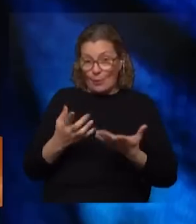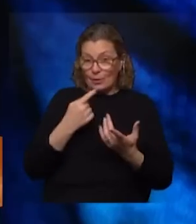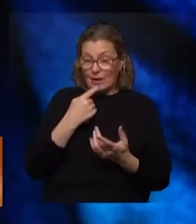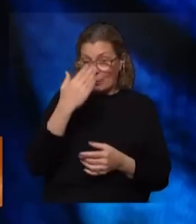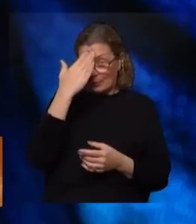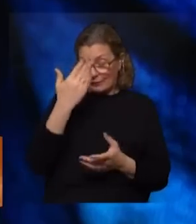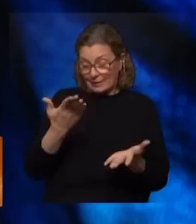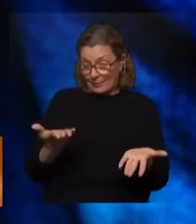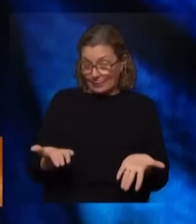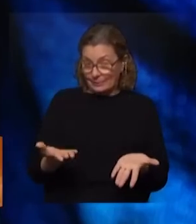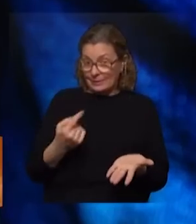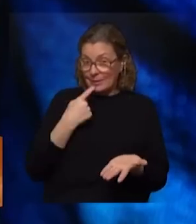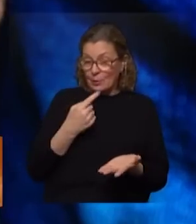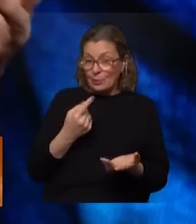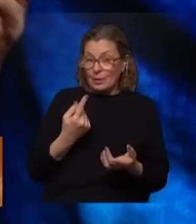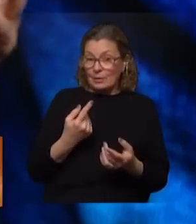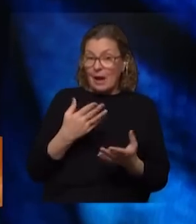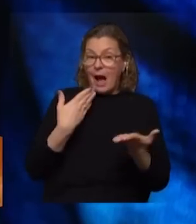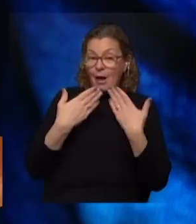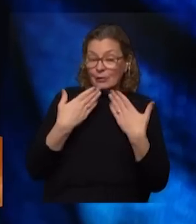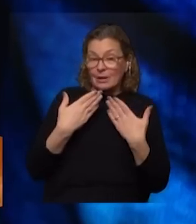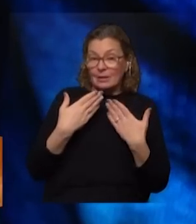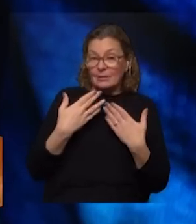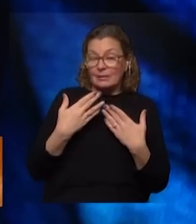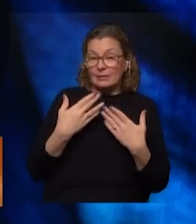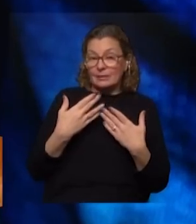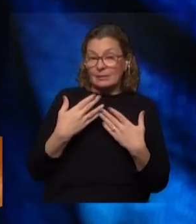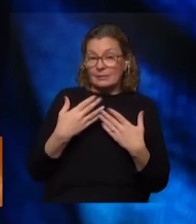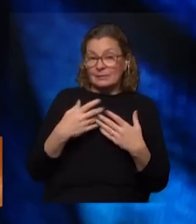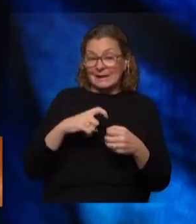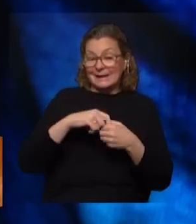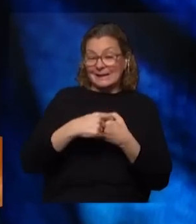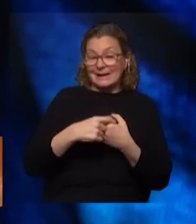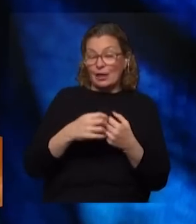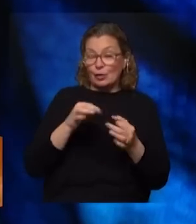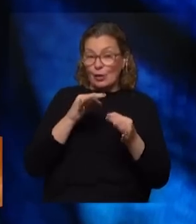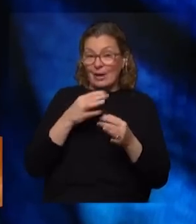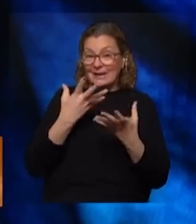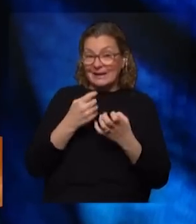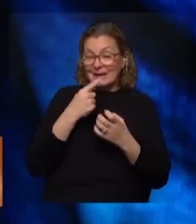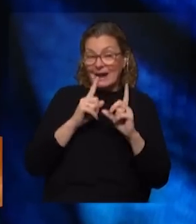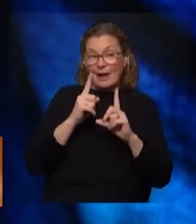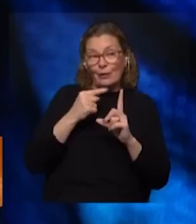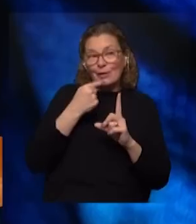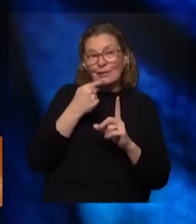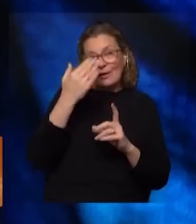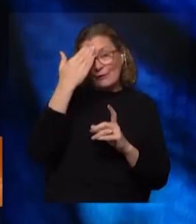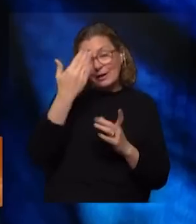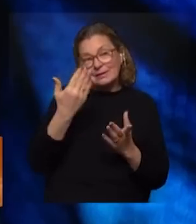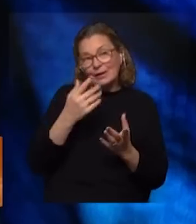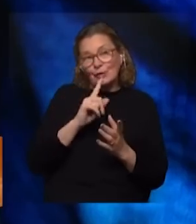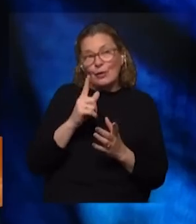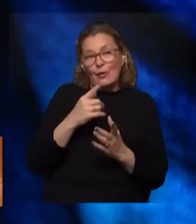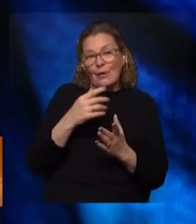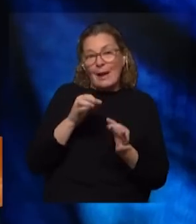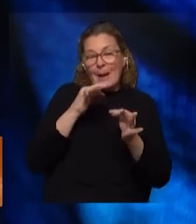un escenario cómodo que haya habido un pronunciamiento desde el lado sindical y no desde desde el